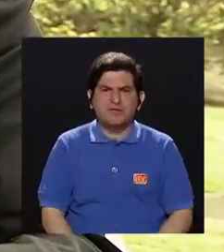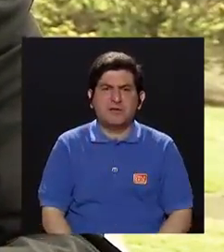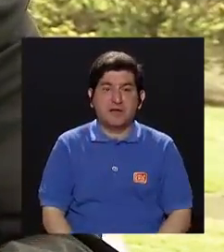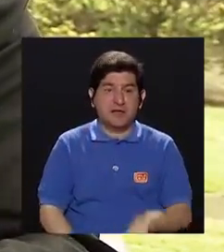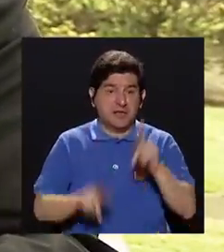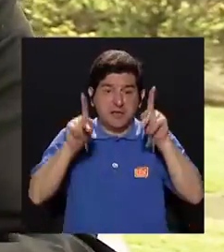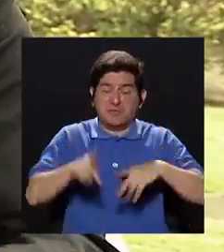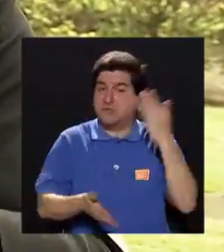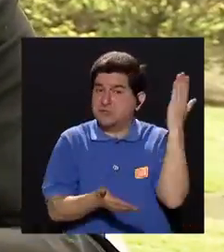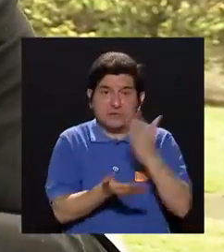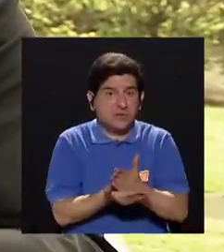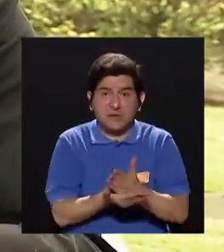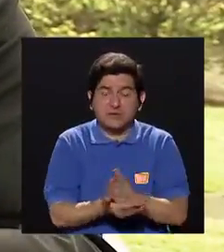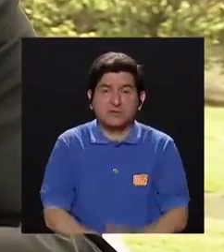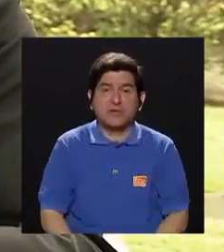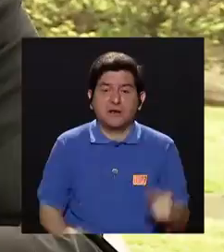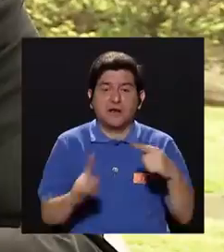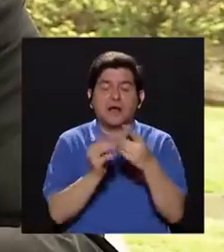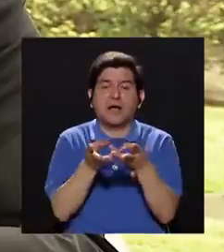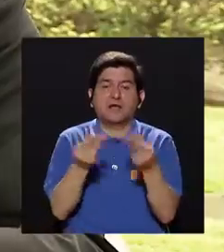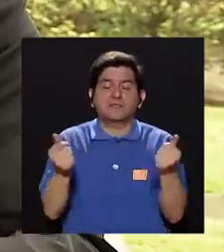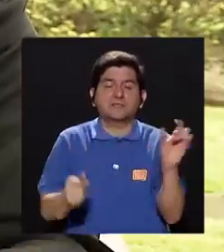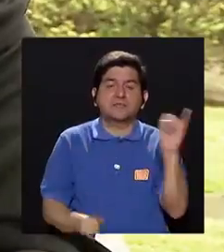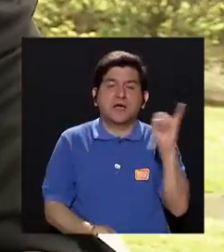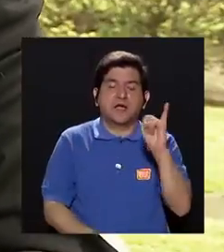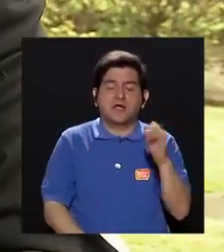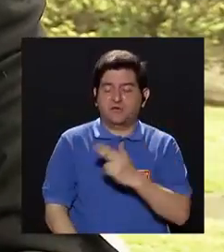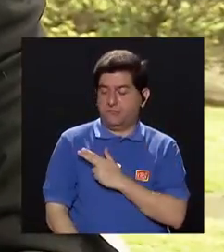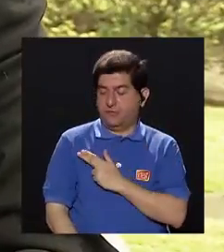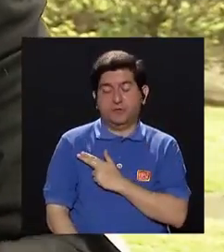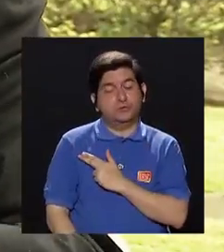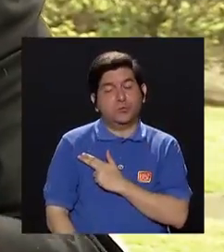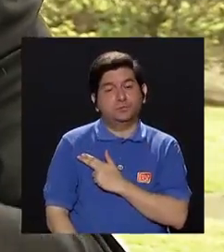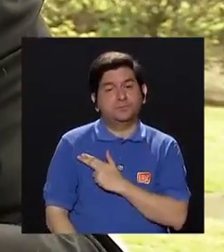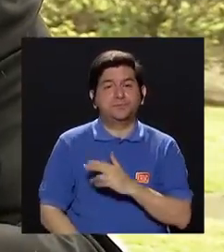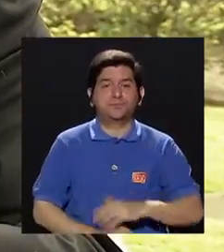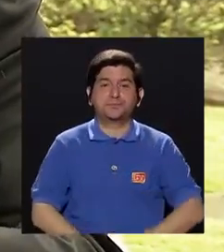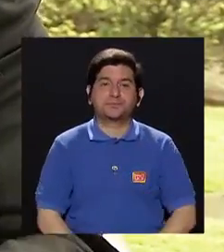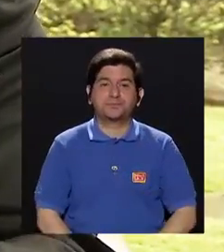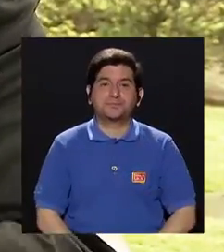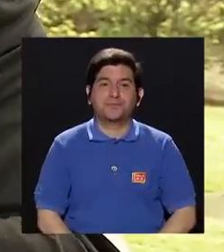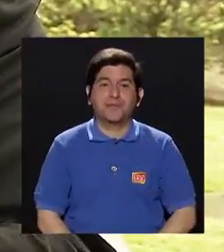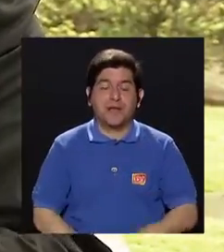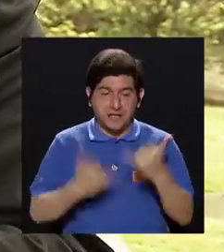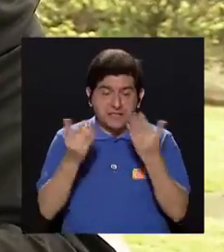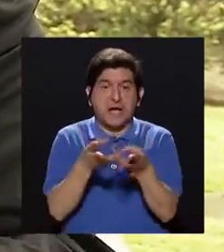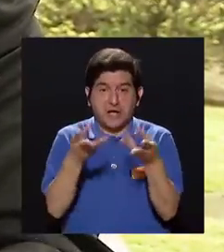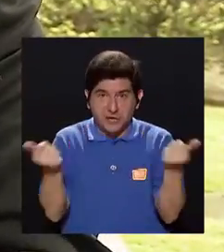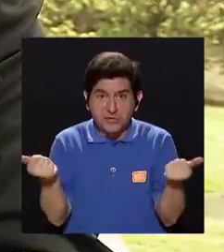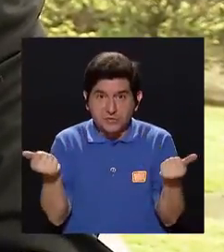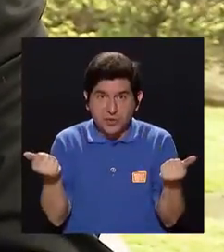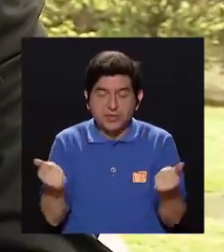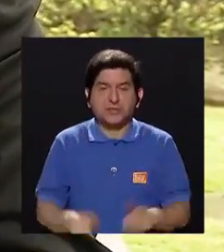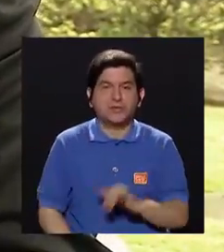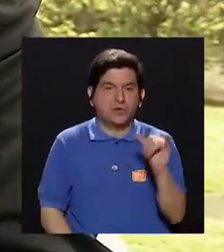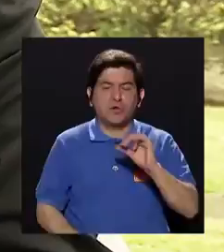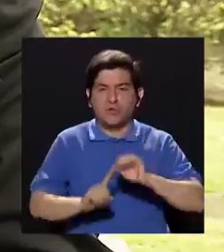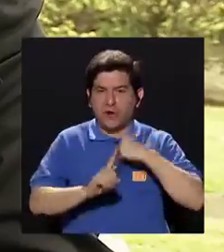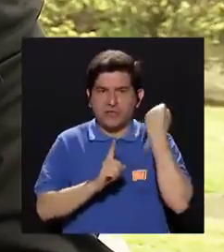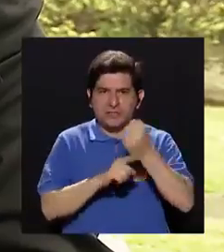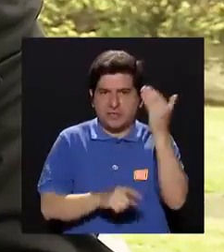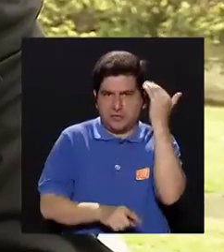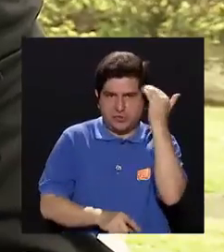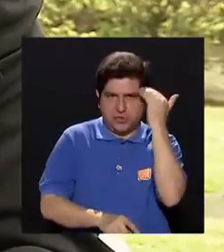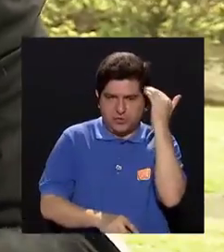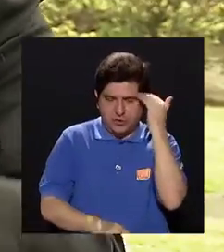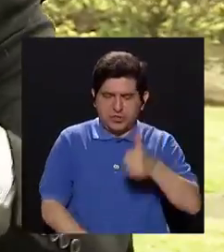para. Es simplemente hasta que se resuelva la infección urinaria, ¿verdad? Que resuelta la infección, resuelto el cuadro cognitivo